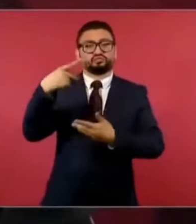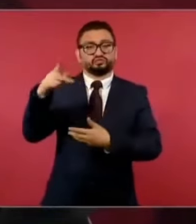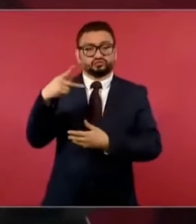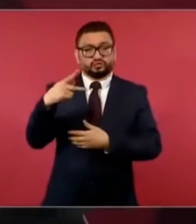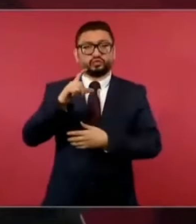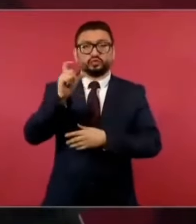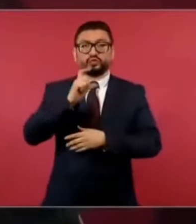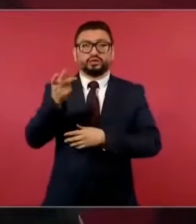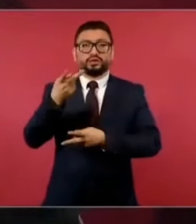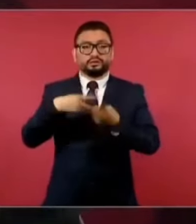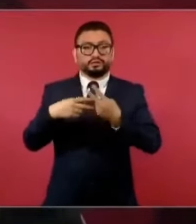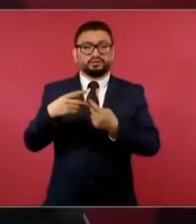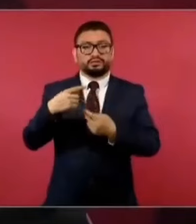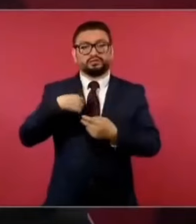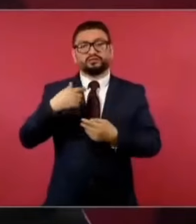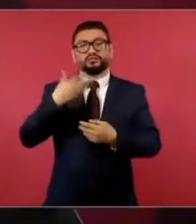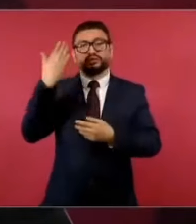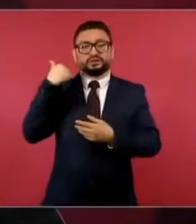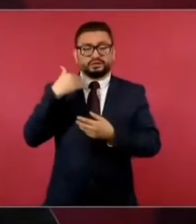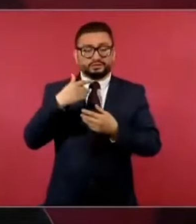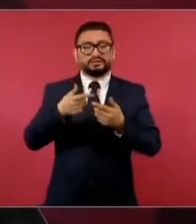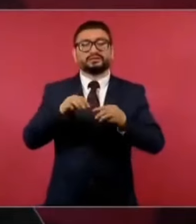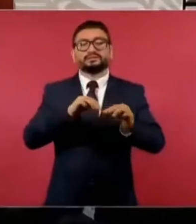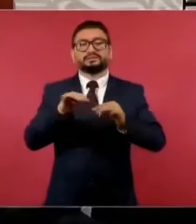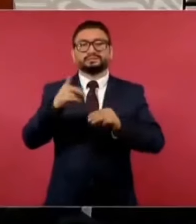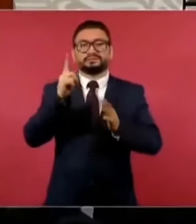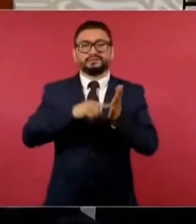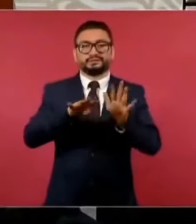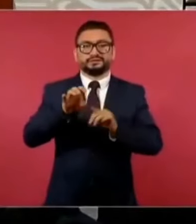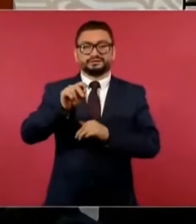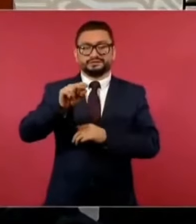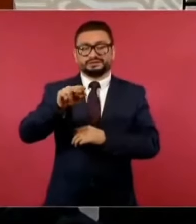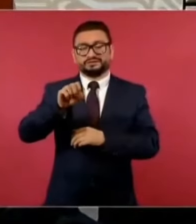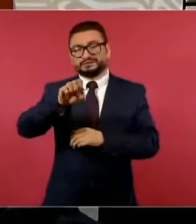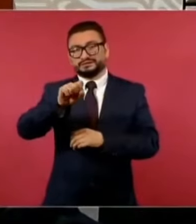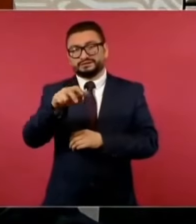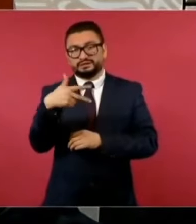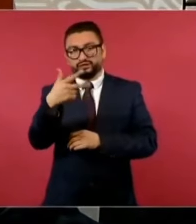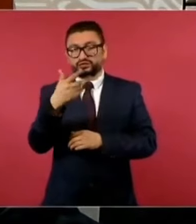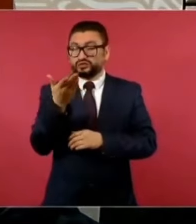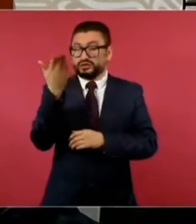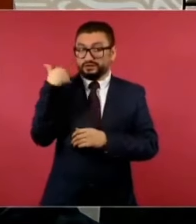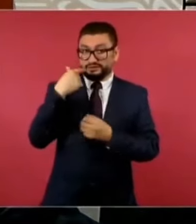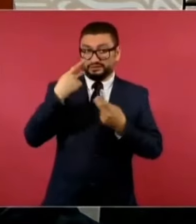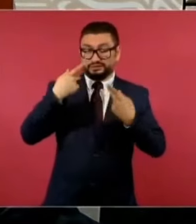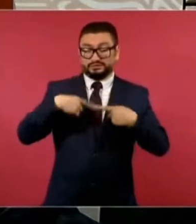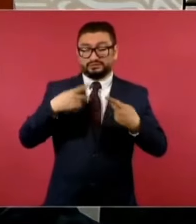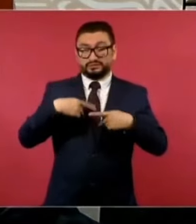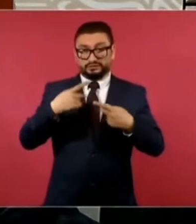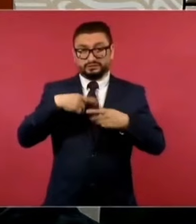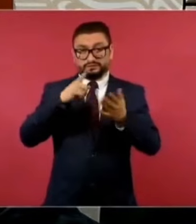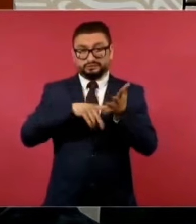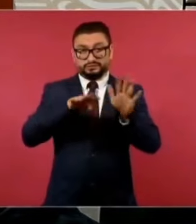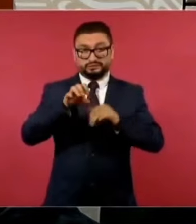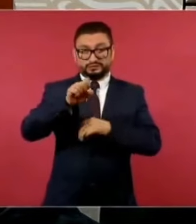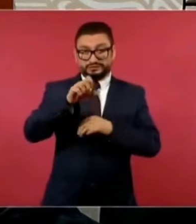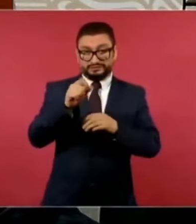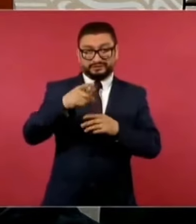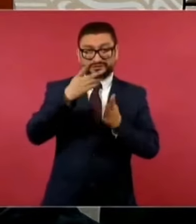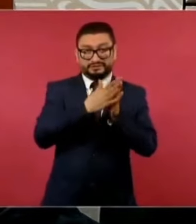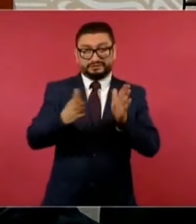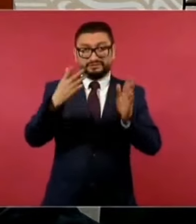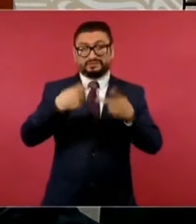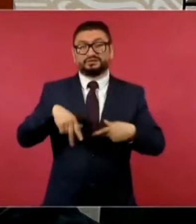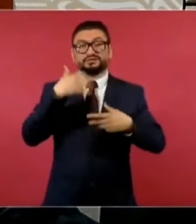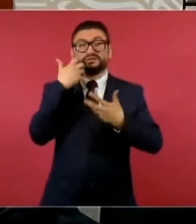vengo del movimiento del 68. De hecho, la generación que desde los años 60 luchó por las